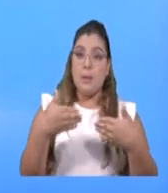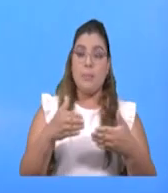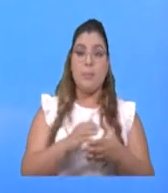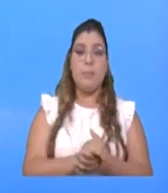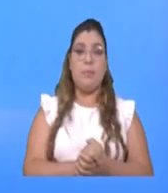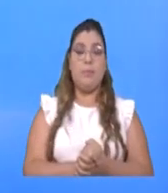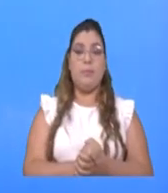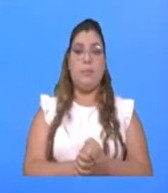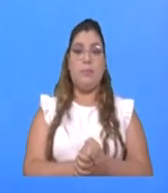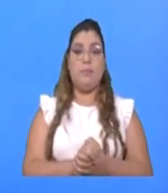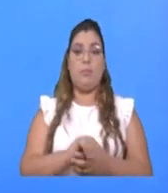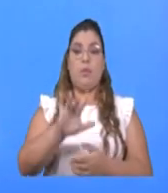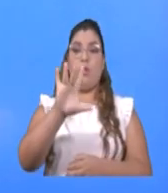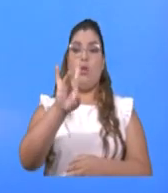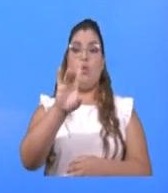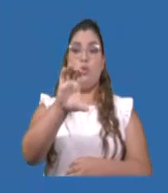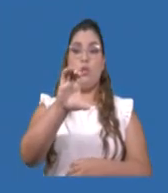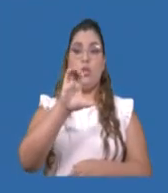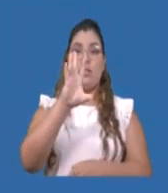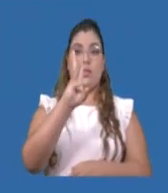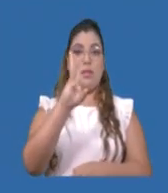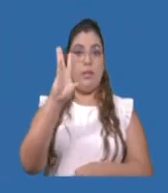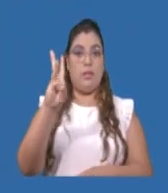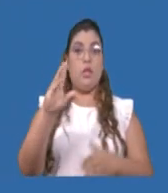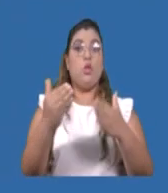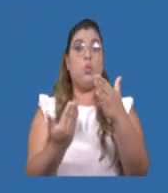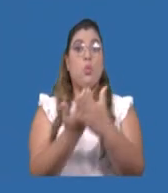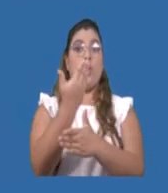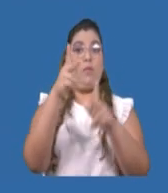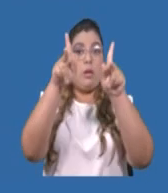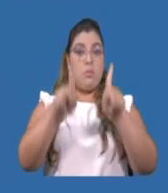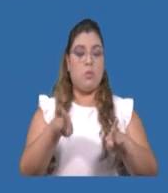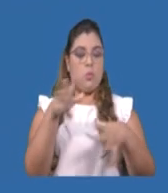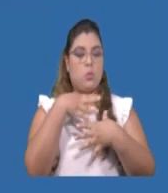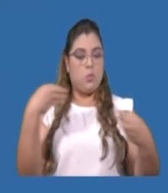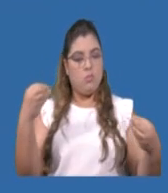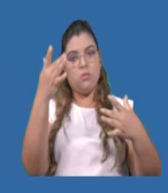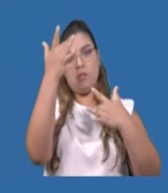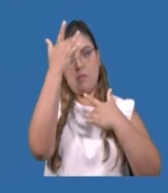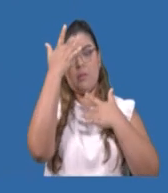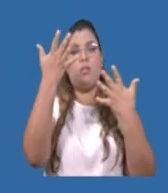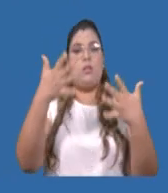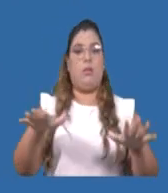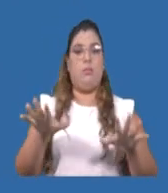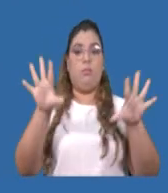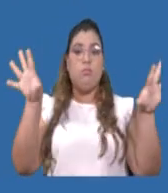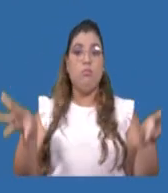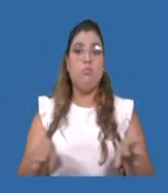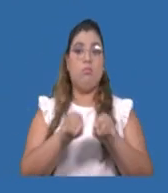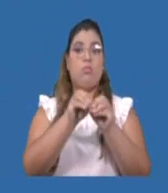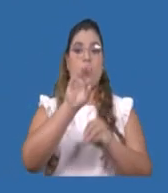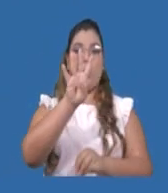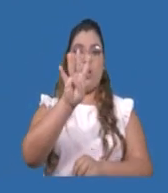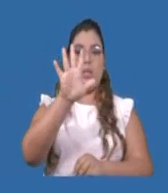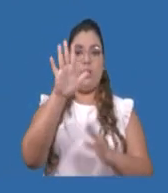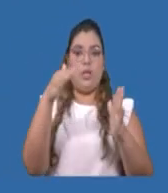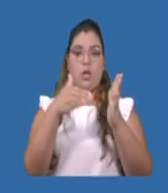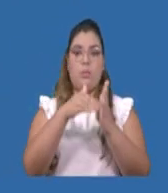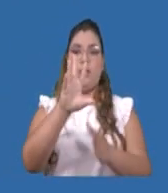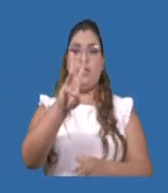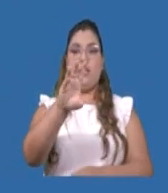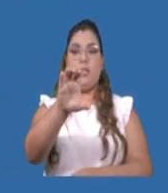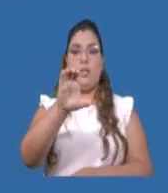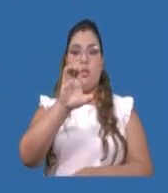866 nuevos recuperados para un total de 45.658